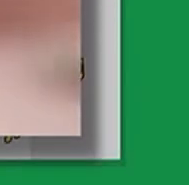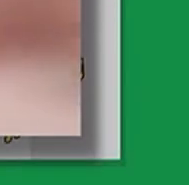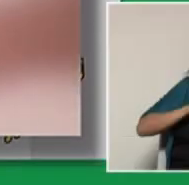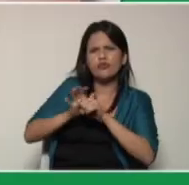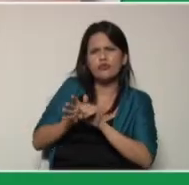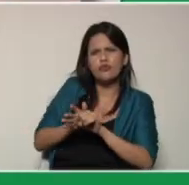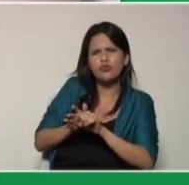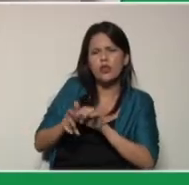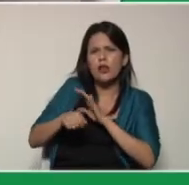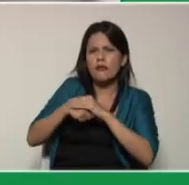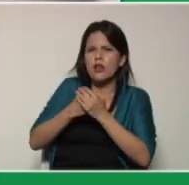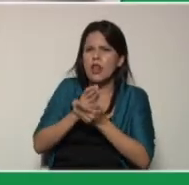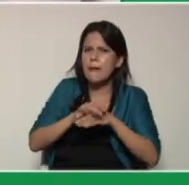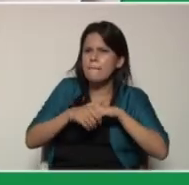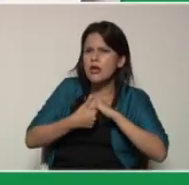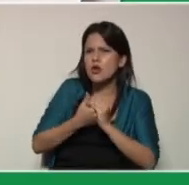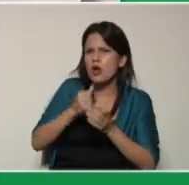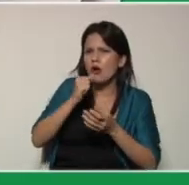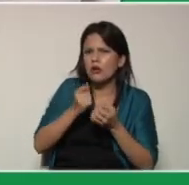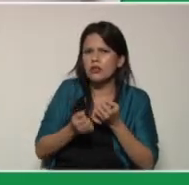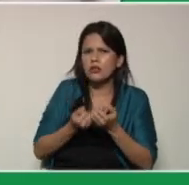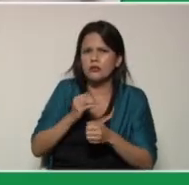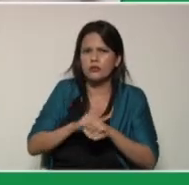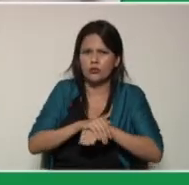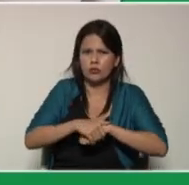con agua y jabón y crear espuma.